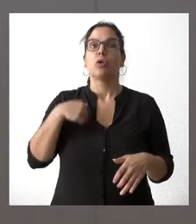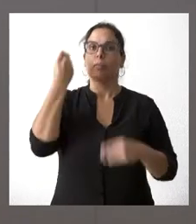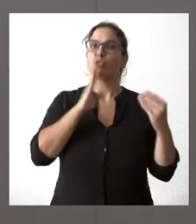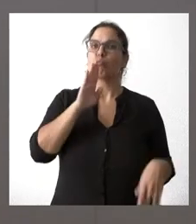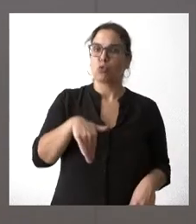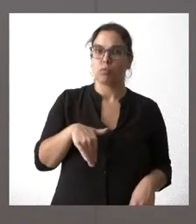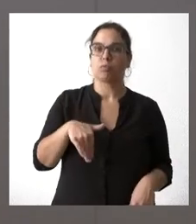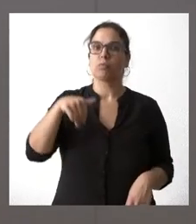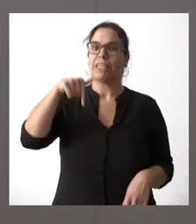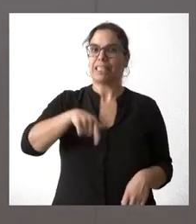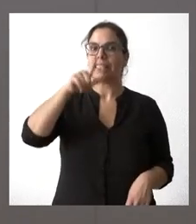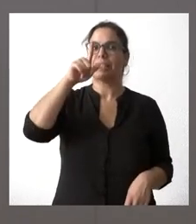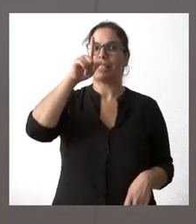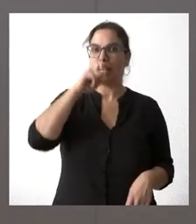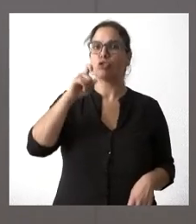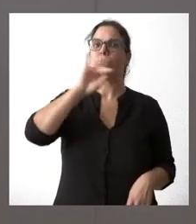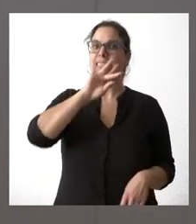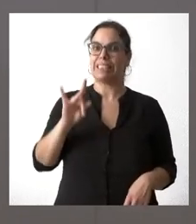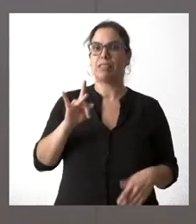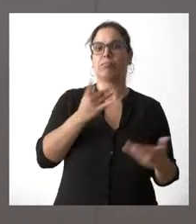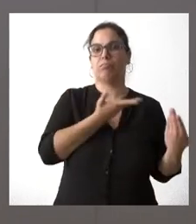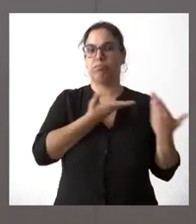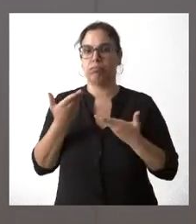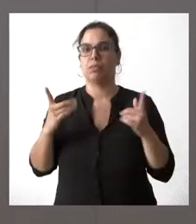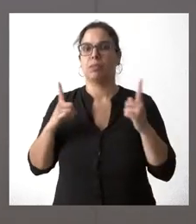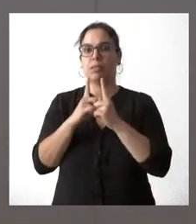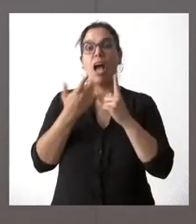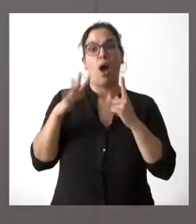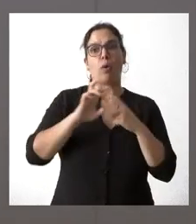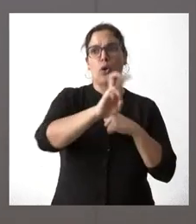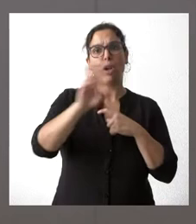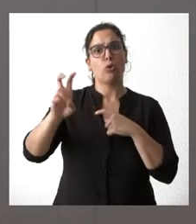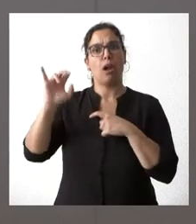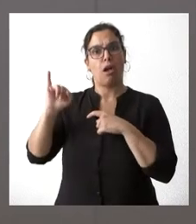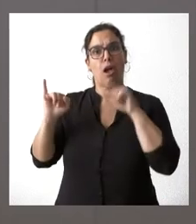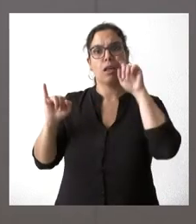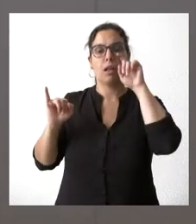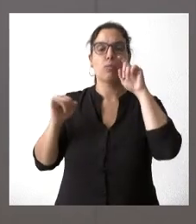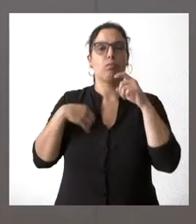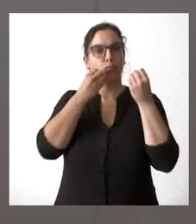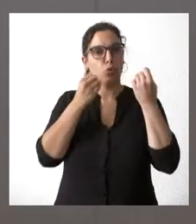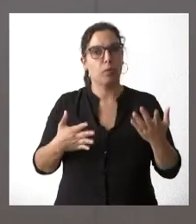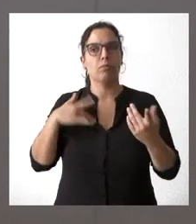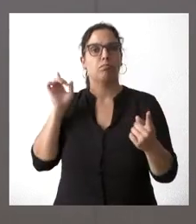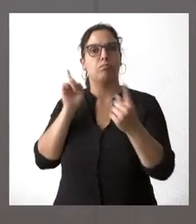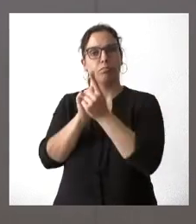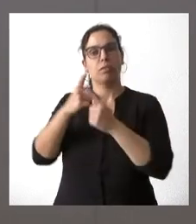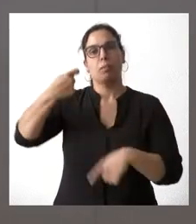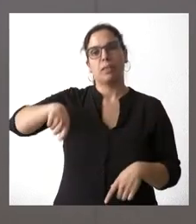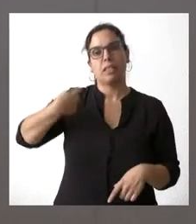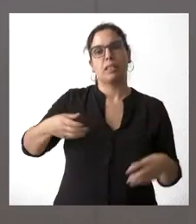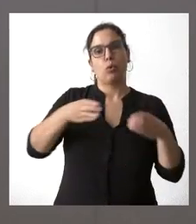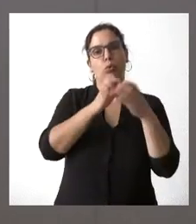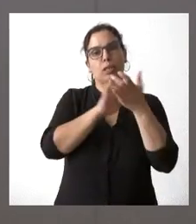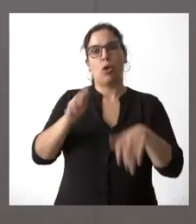se le reciba, y aunque sea en el contexto de estas otras reuniones que les he manifestado, pues bienvenido sea y el presidente de la Junta de